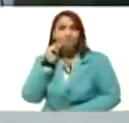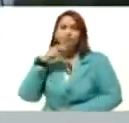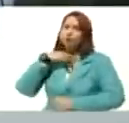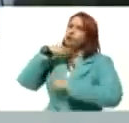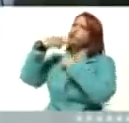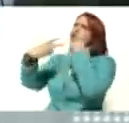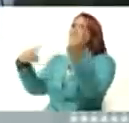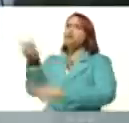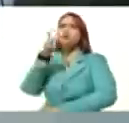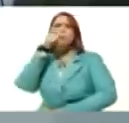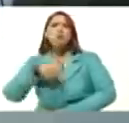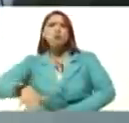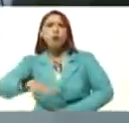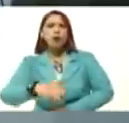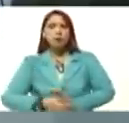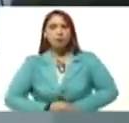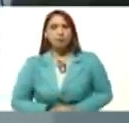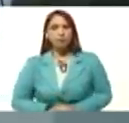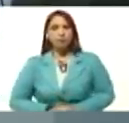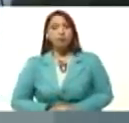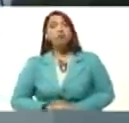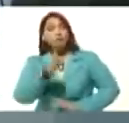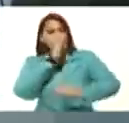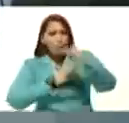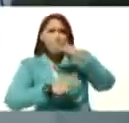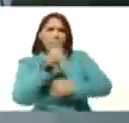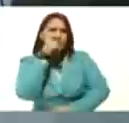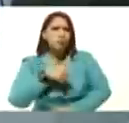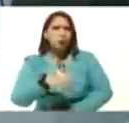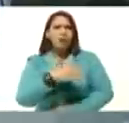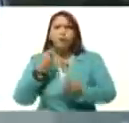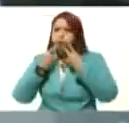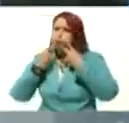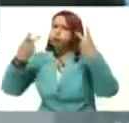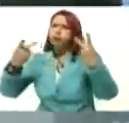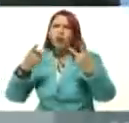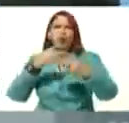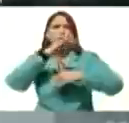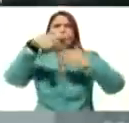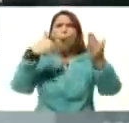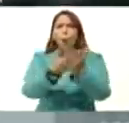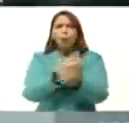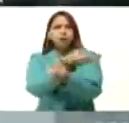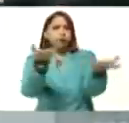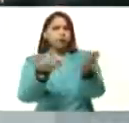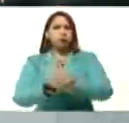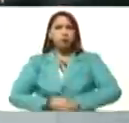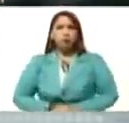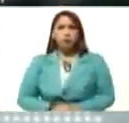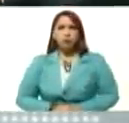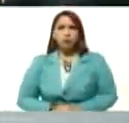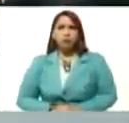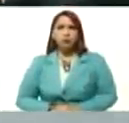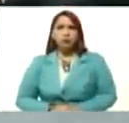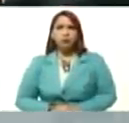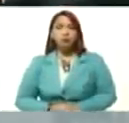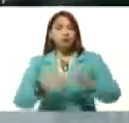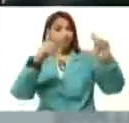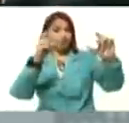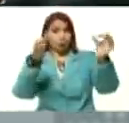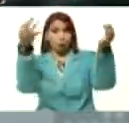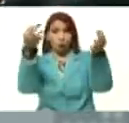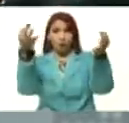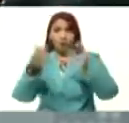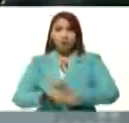venezolanos y las venezolanas, sobre todo de los humildes. Ahí llevé la voz de todos ustedes, allí, en la foto oficial.